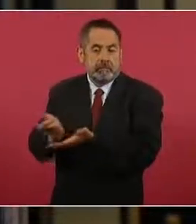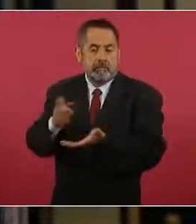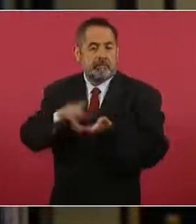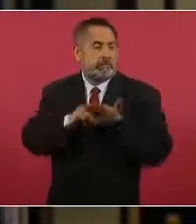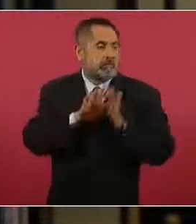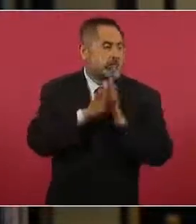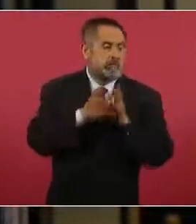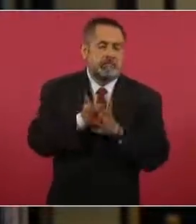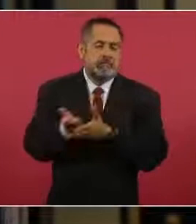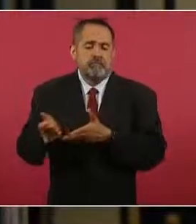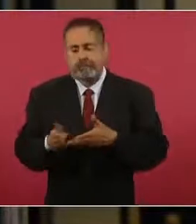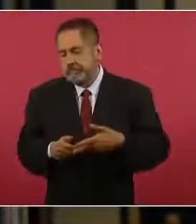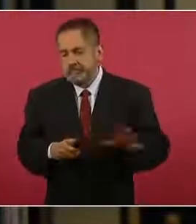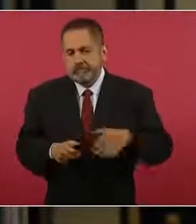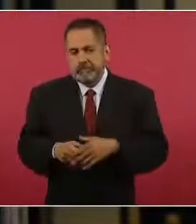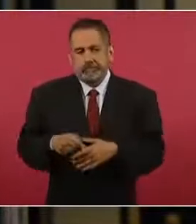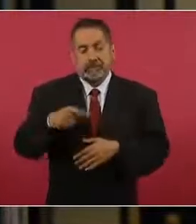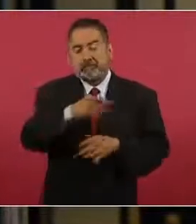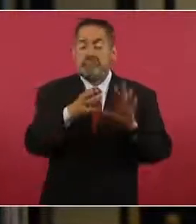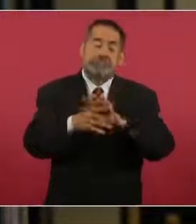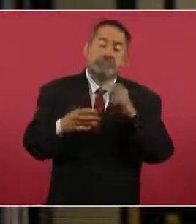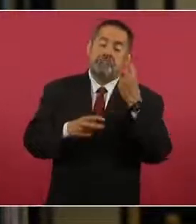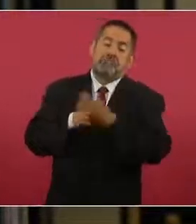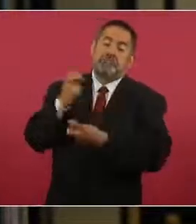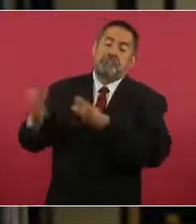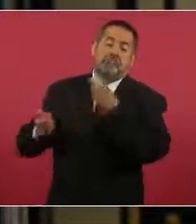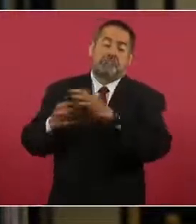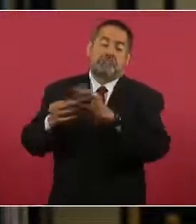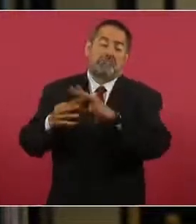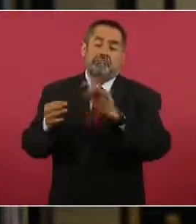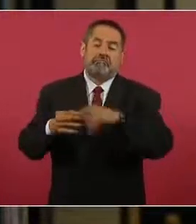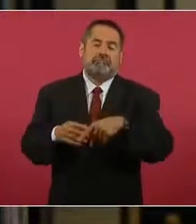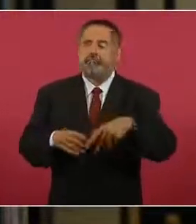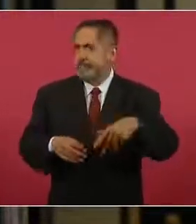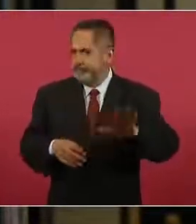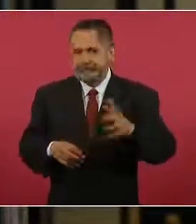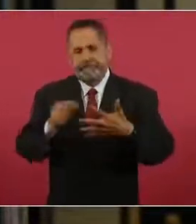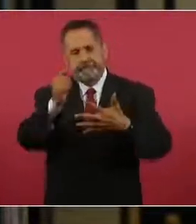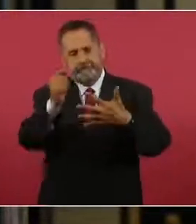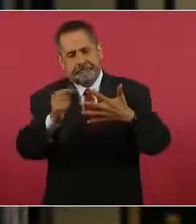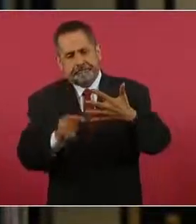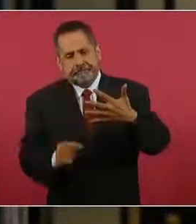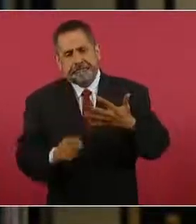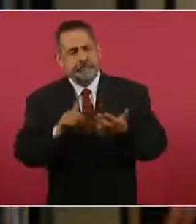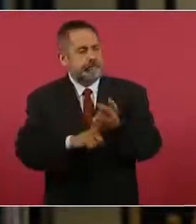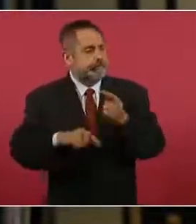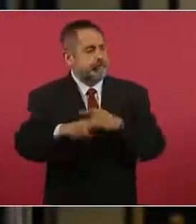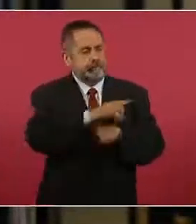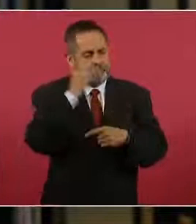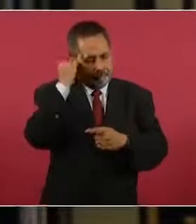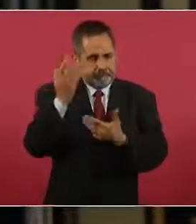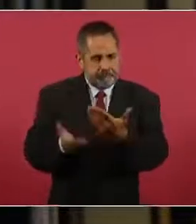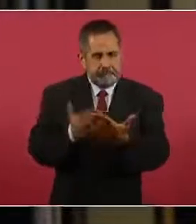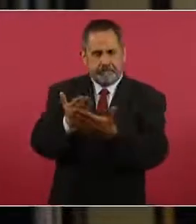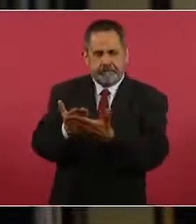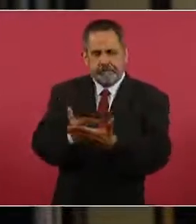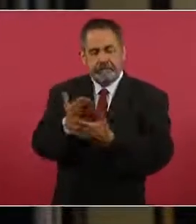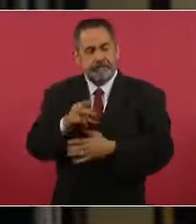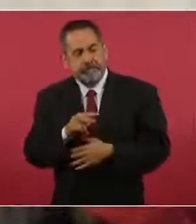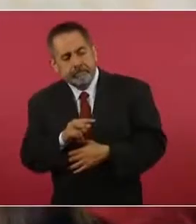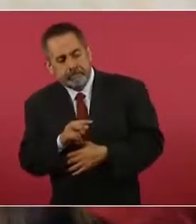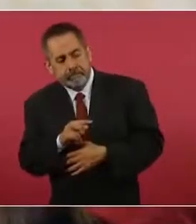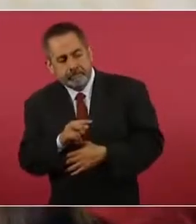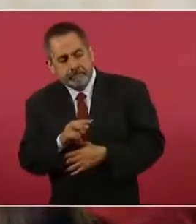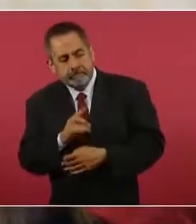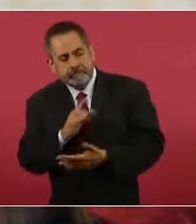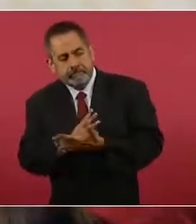y esto lo han hecho su bandera. Y así como estas son la mayoría de sus propuestas que dejan entrever su gran